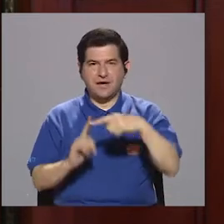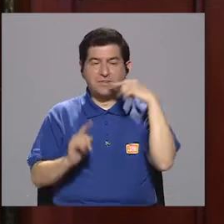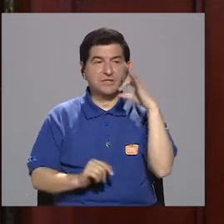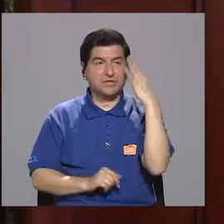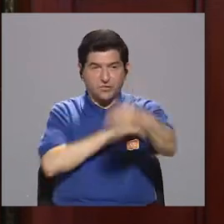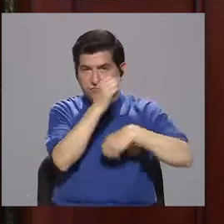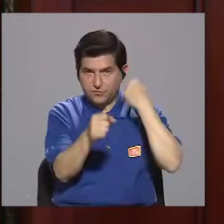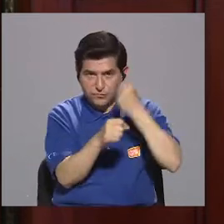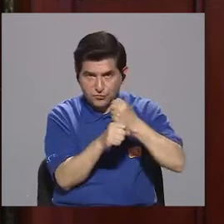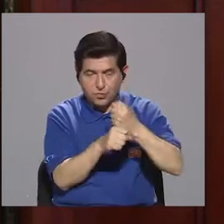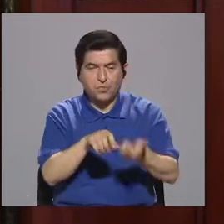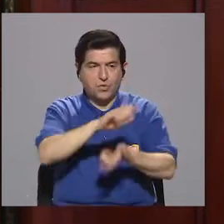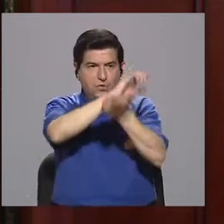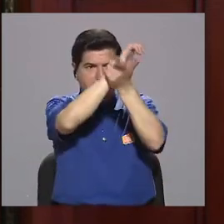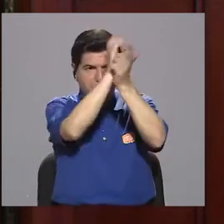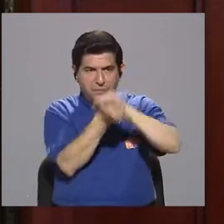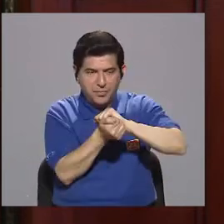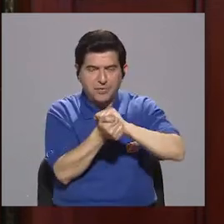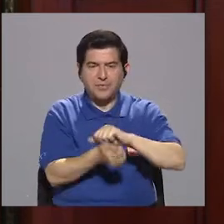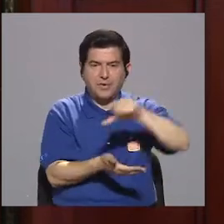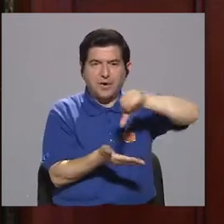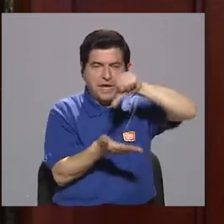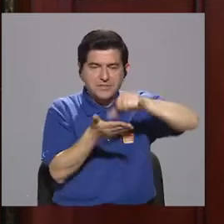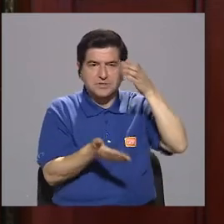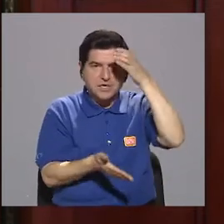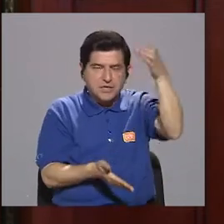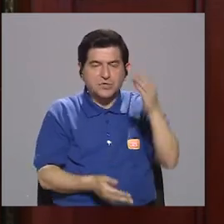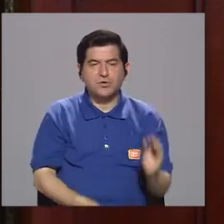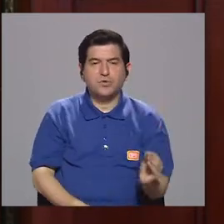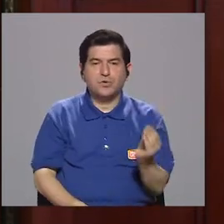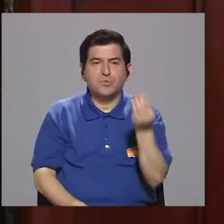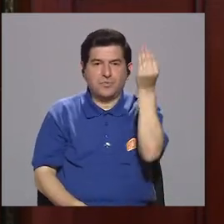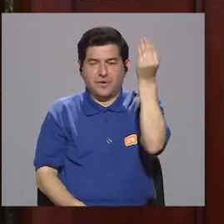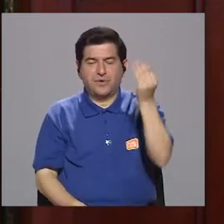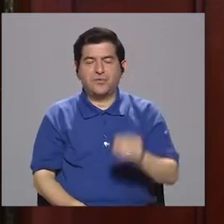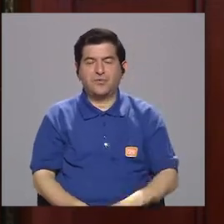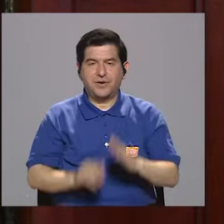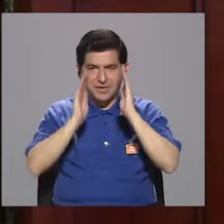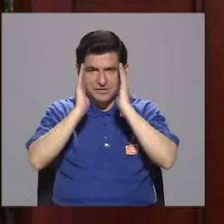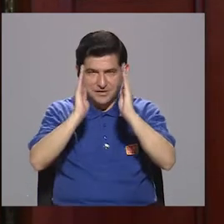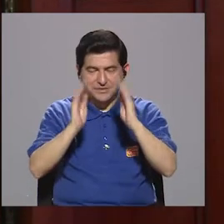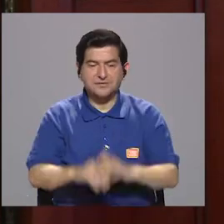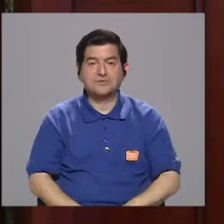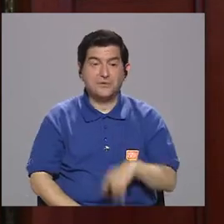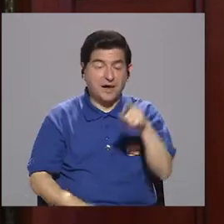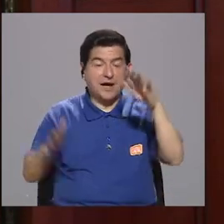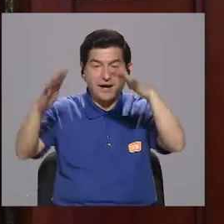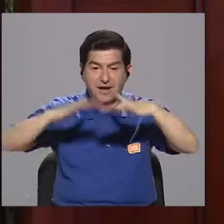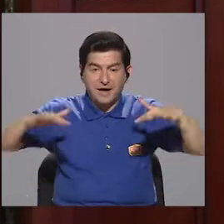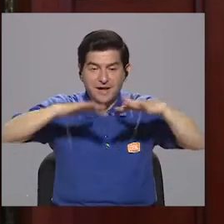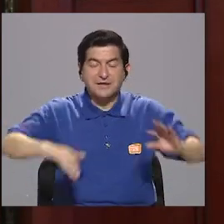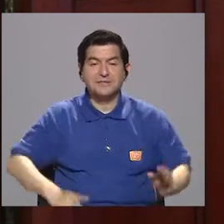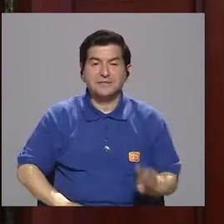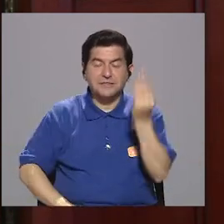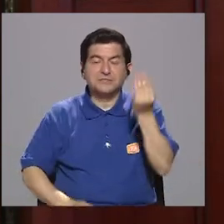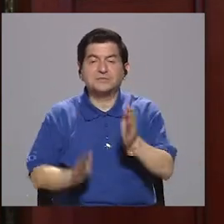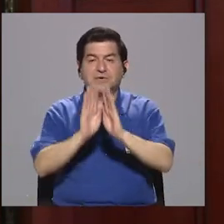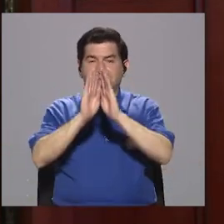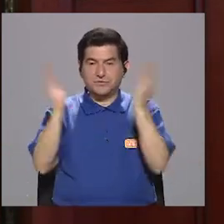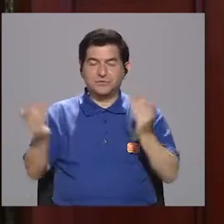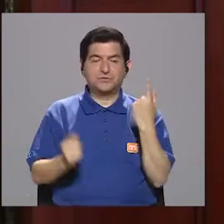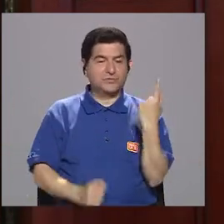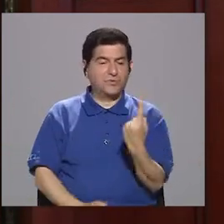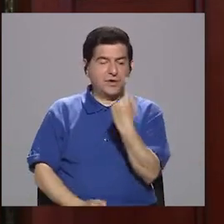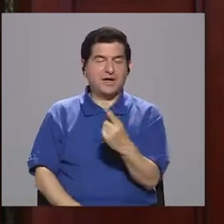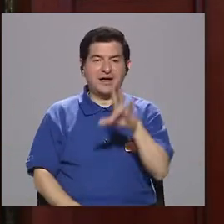partir del año entrante, convertirlas también en centro cultural y de innovación para los jóvenes. Queremos abrir un espacio para los jóvenes en